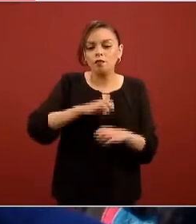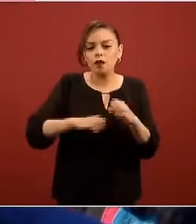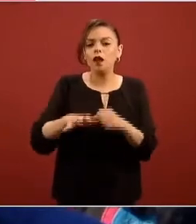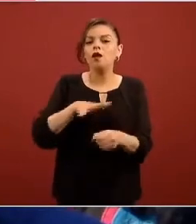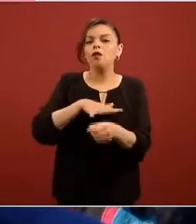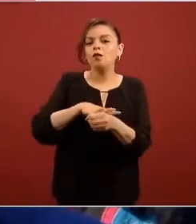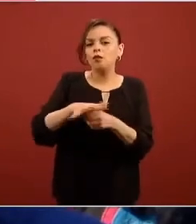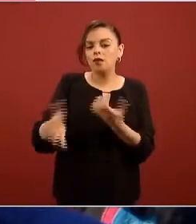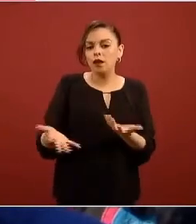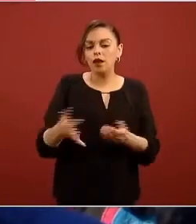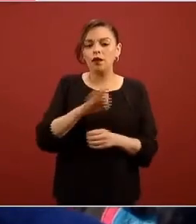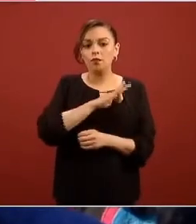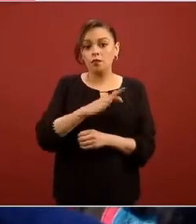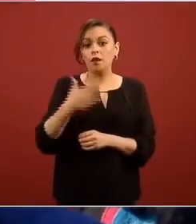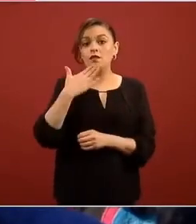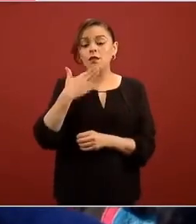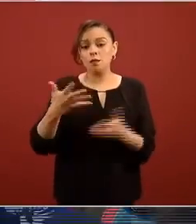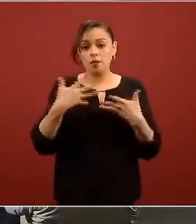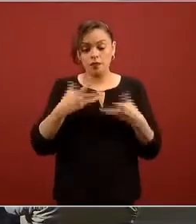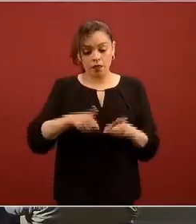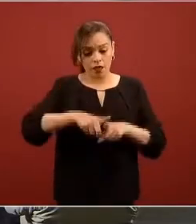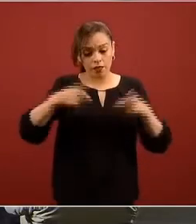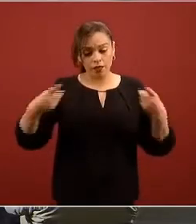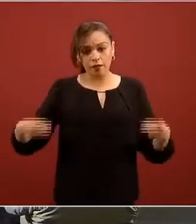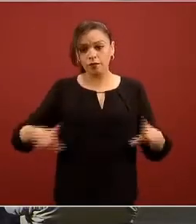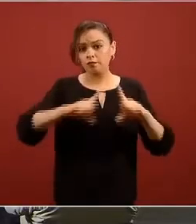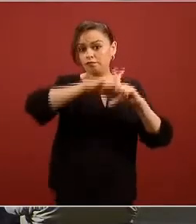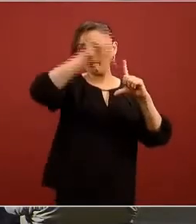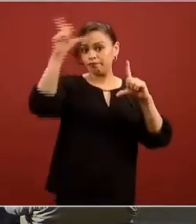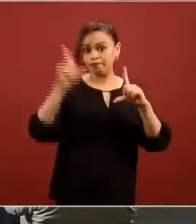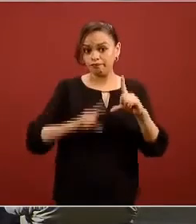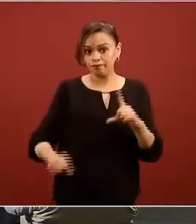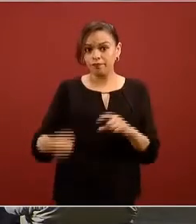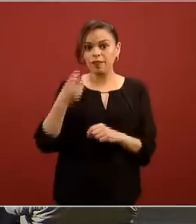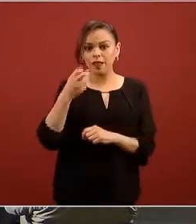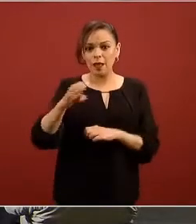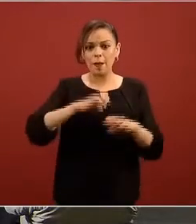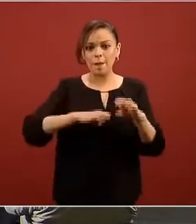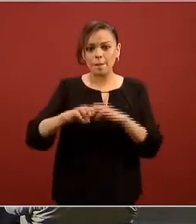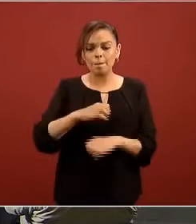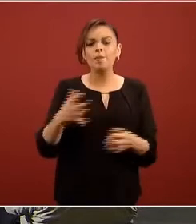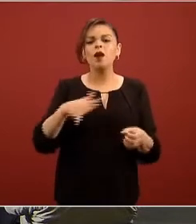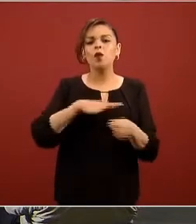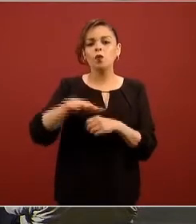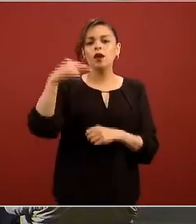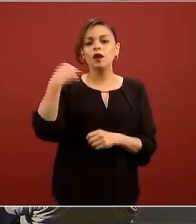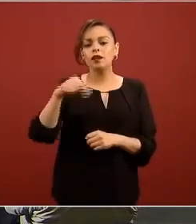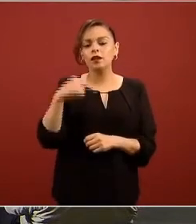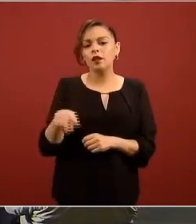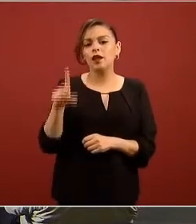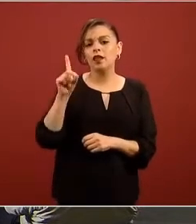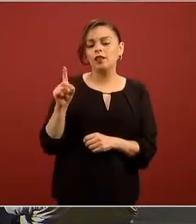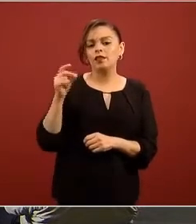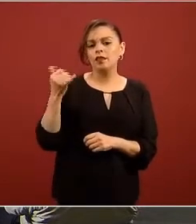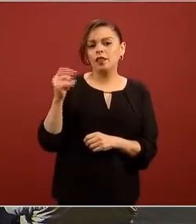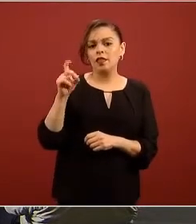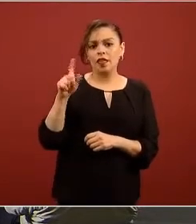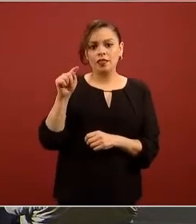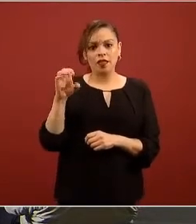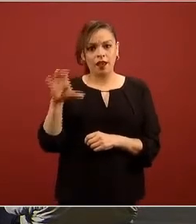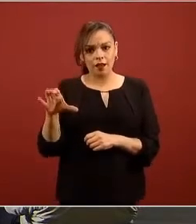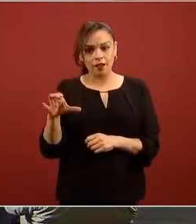un desarrollo nacional y encontramos justamente esta empresa TIDETEC que tiene experiencia y por eso es que ellos